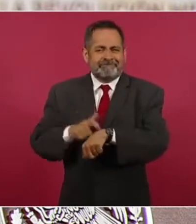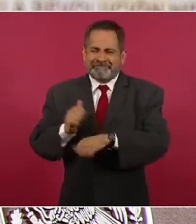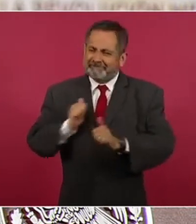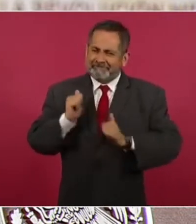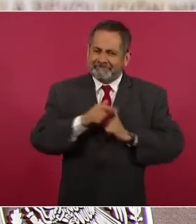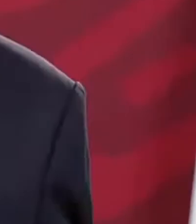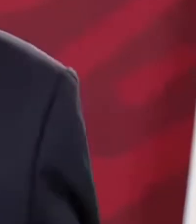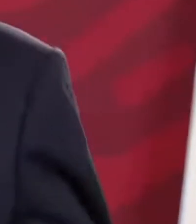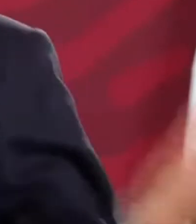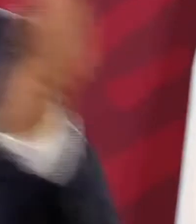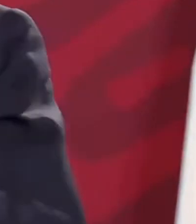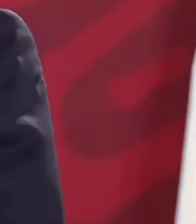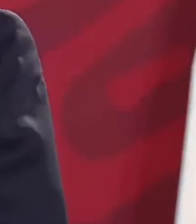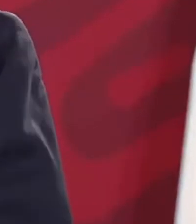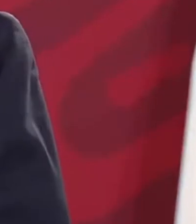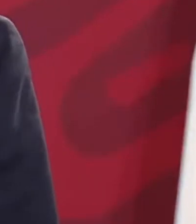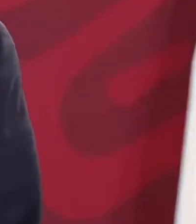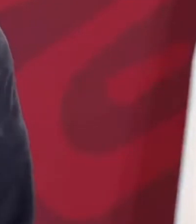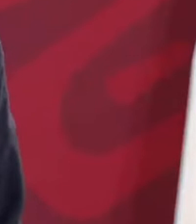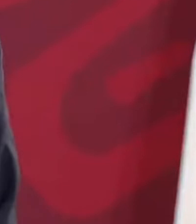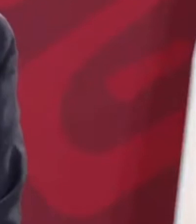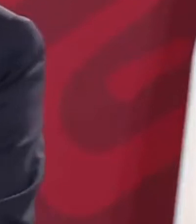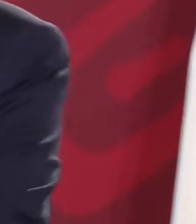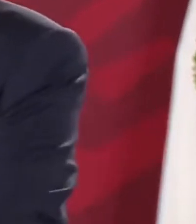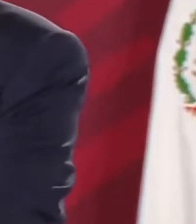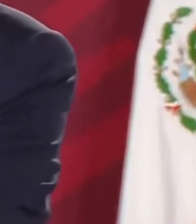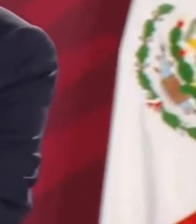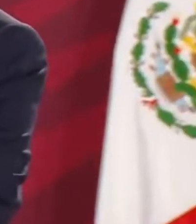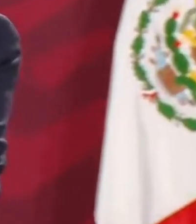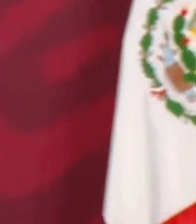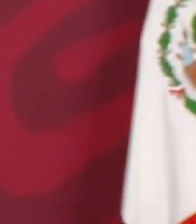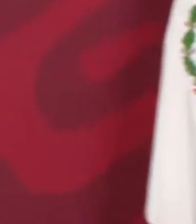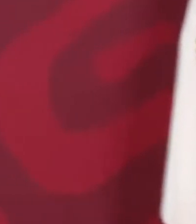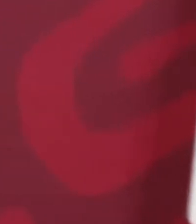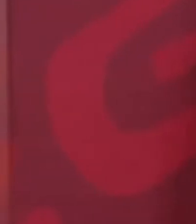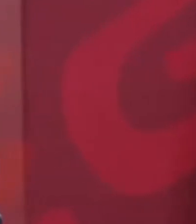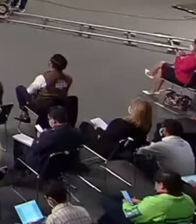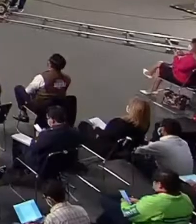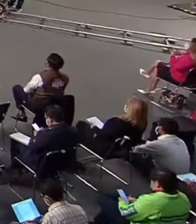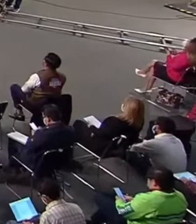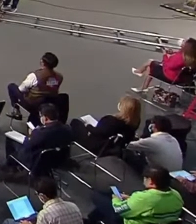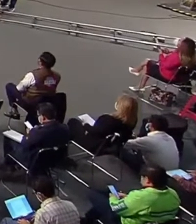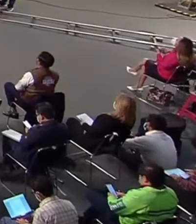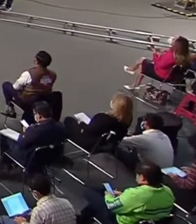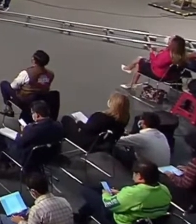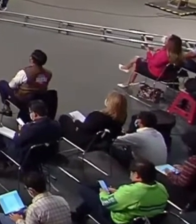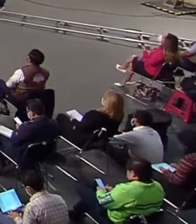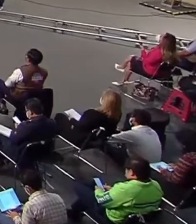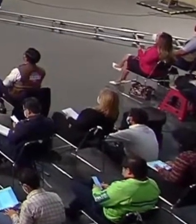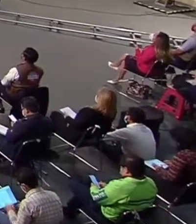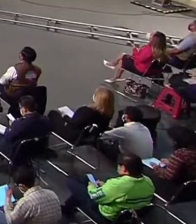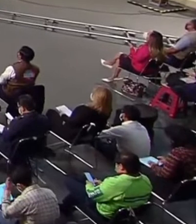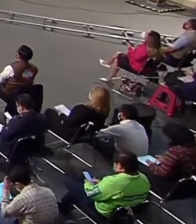Luego, ya con más soldados llegaron a haber 30 mil